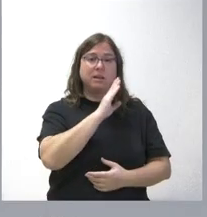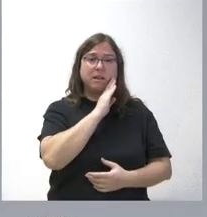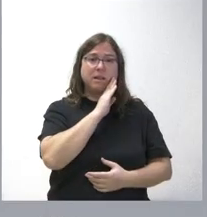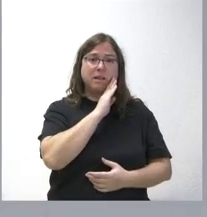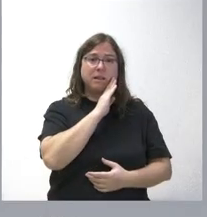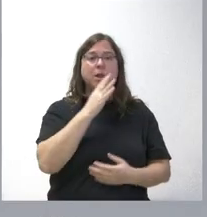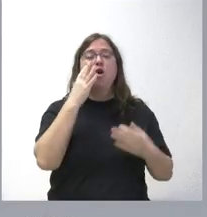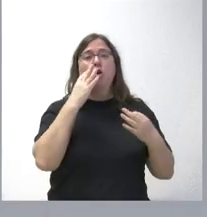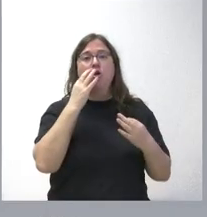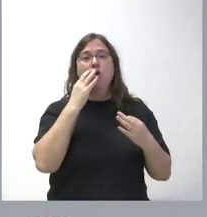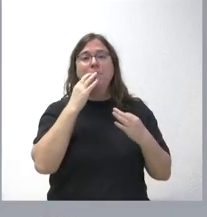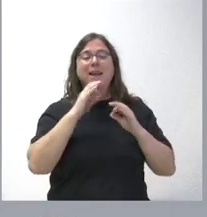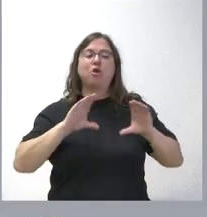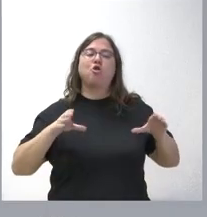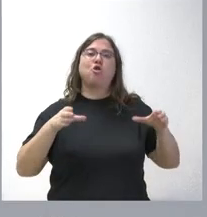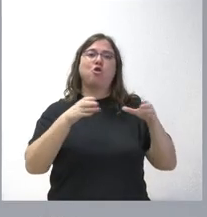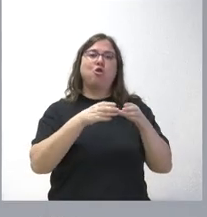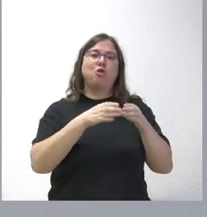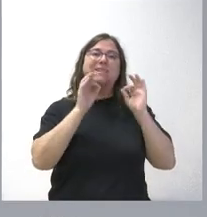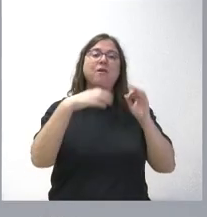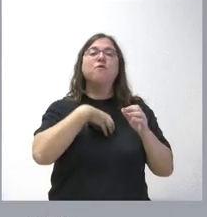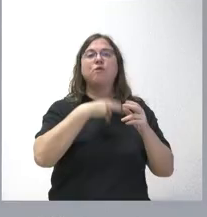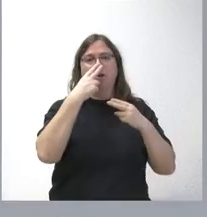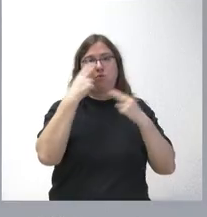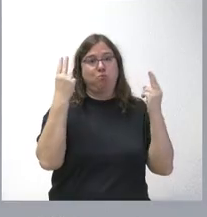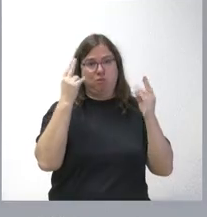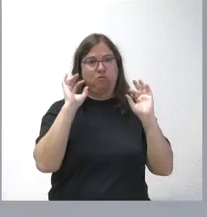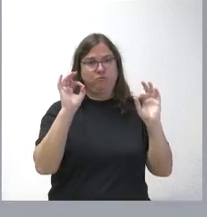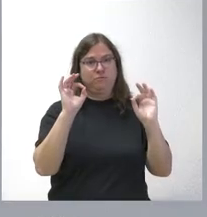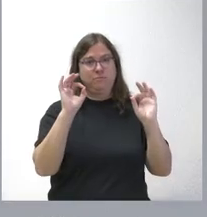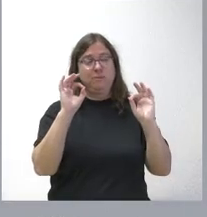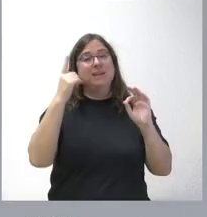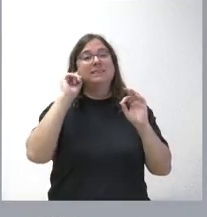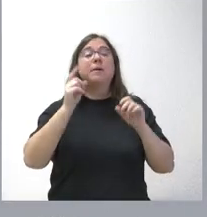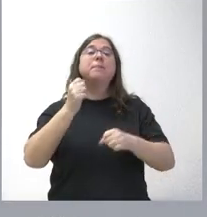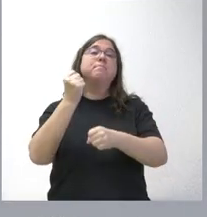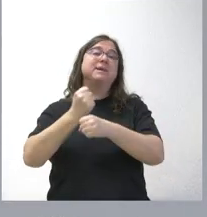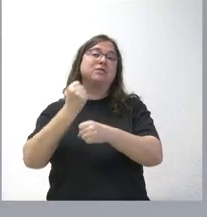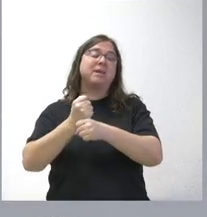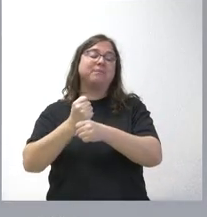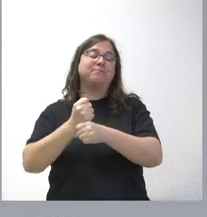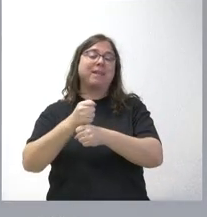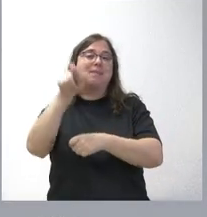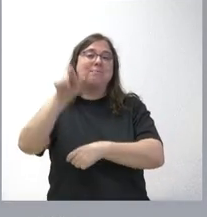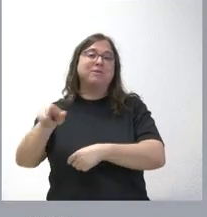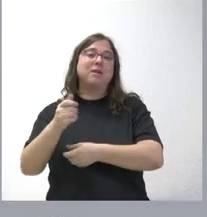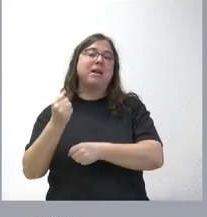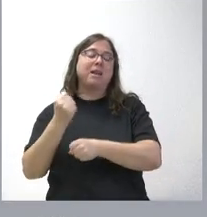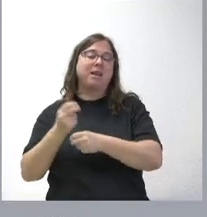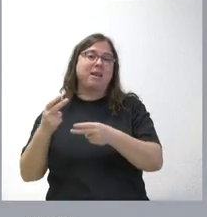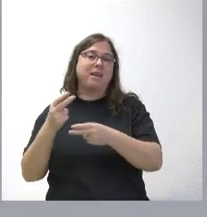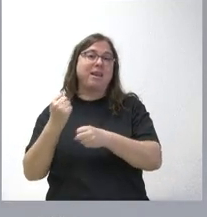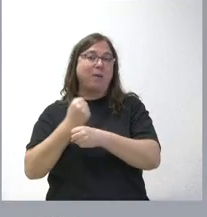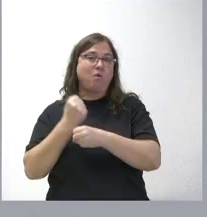lógicamente se aplica al colectivo de funcionarios públicos. Saben ustedes que el personal laboral se dirige por su propia norma, el convenio colectivo.